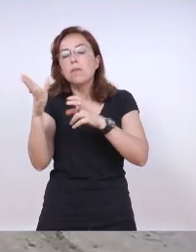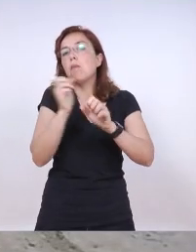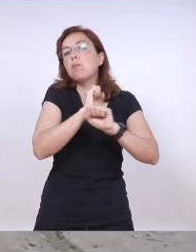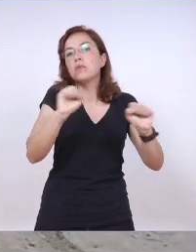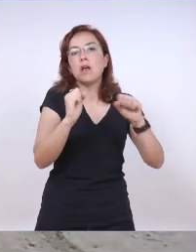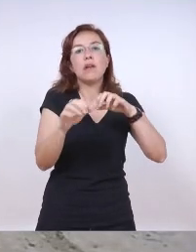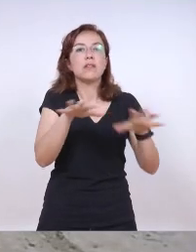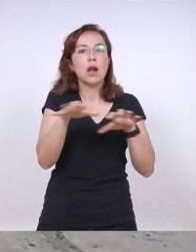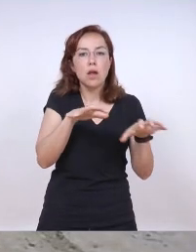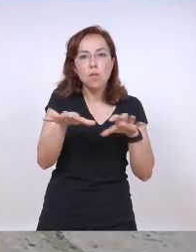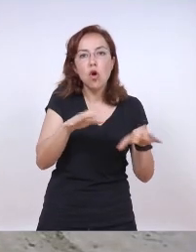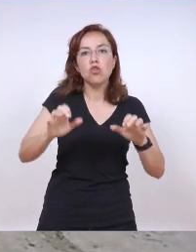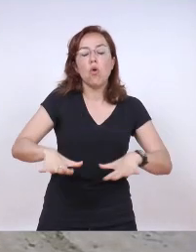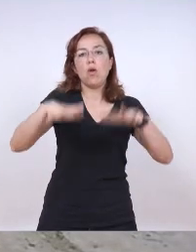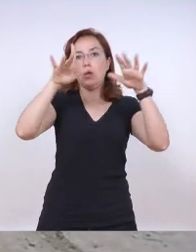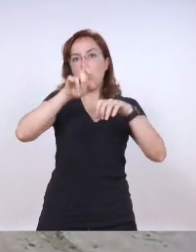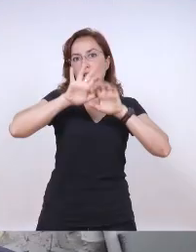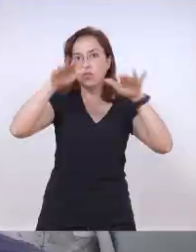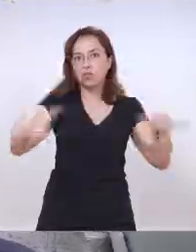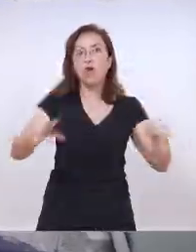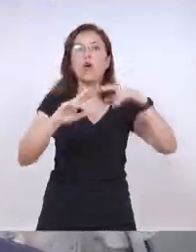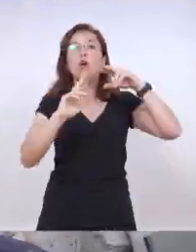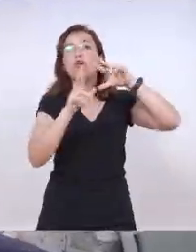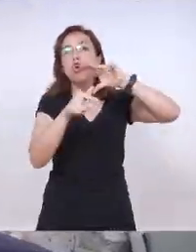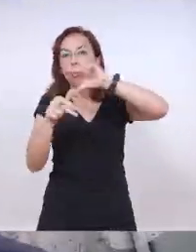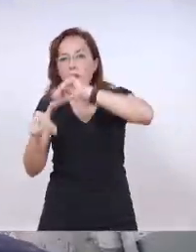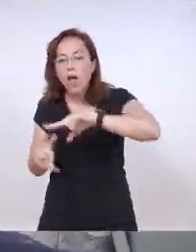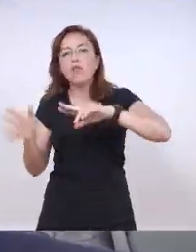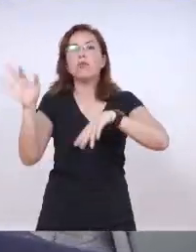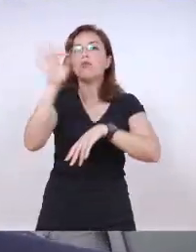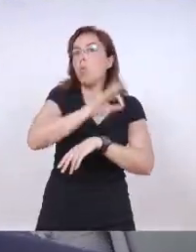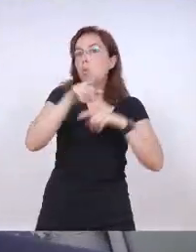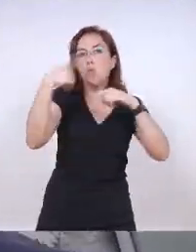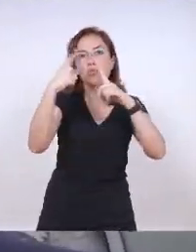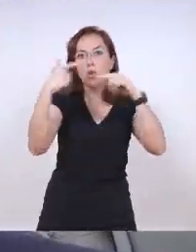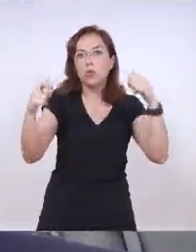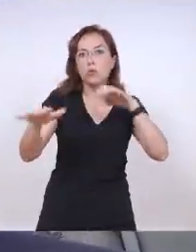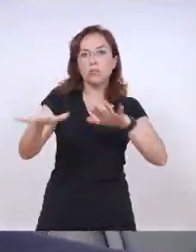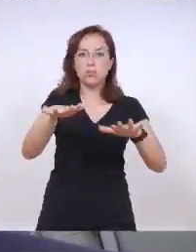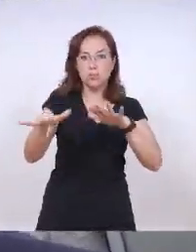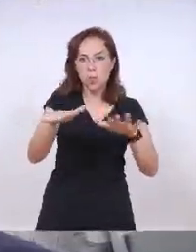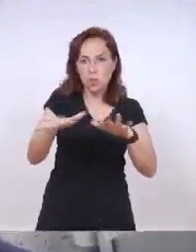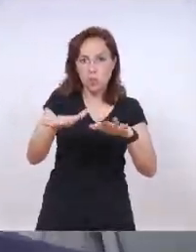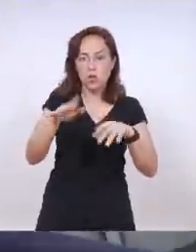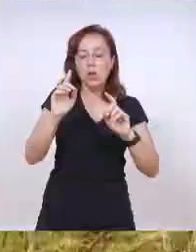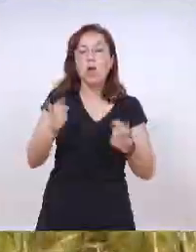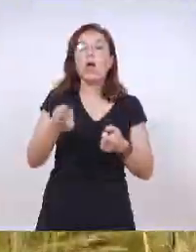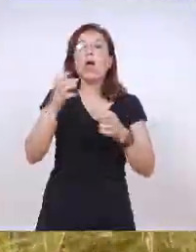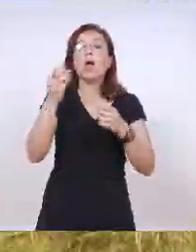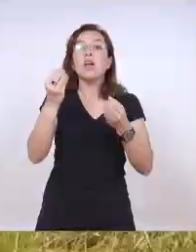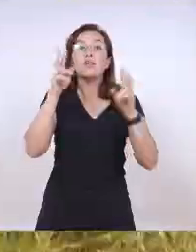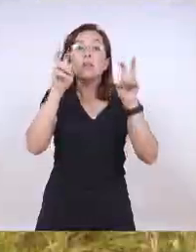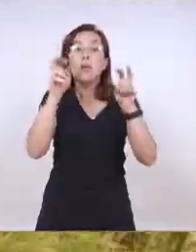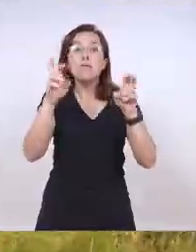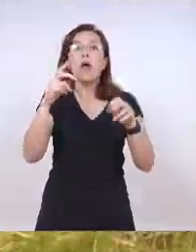tratar. Llámese terremotos, inundaciones, tornados y movimientos sísmicos y